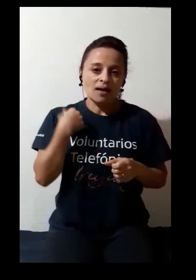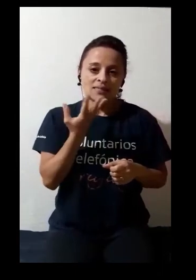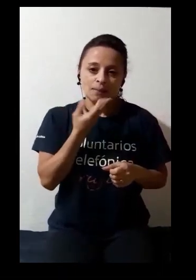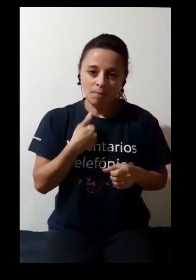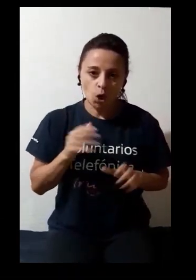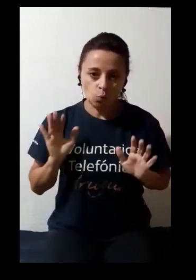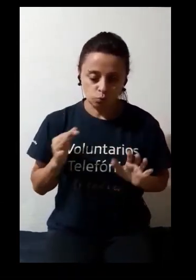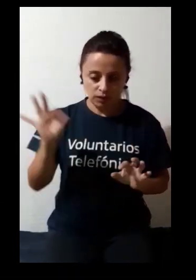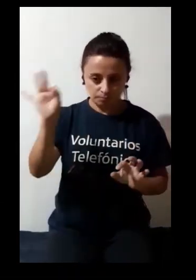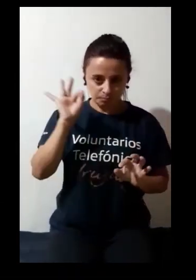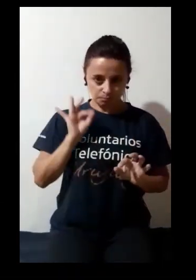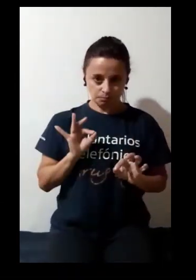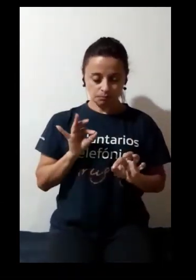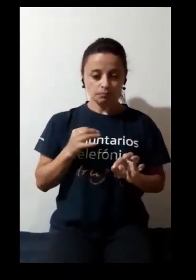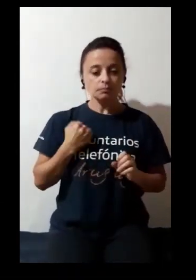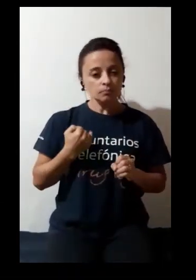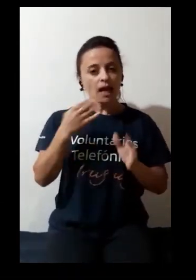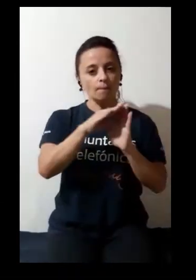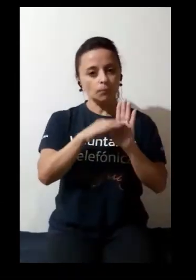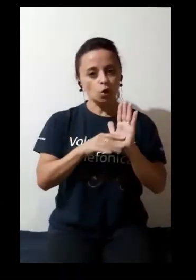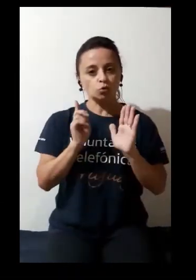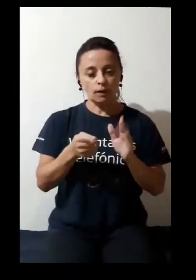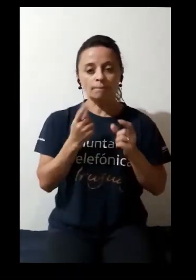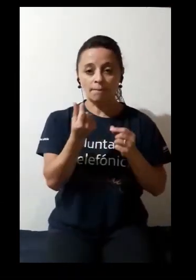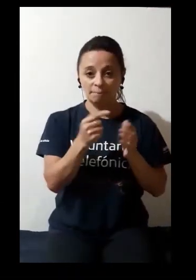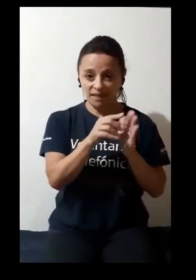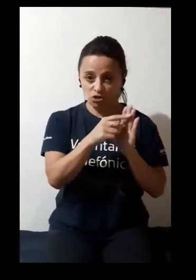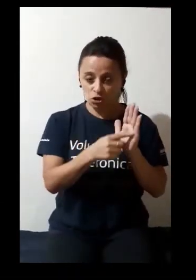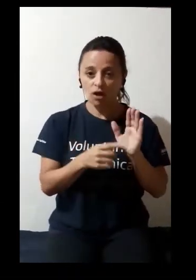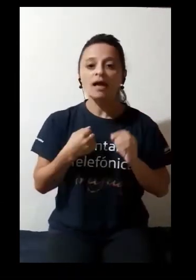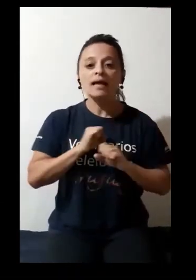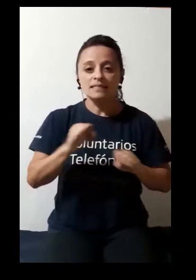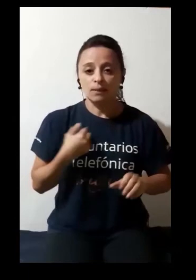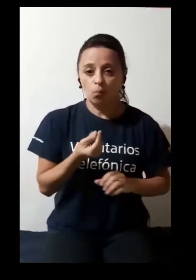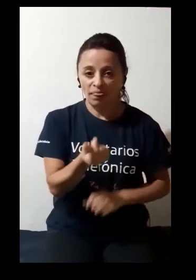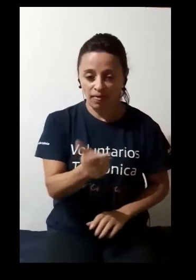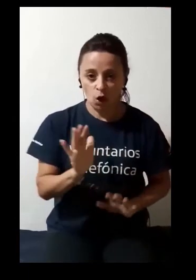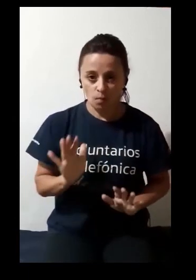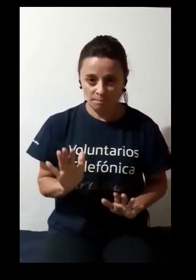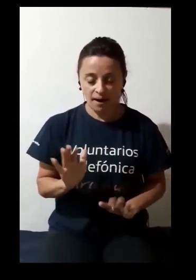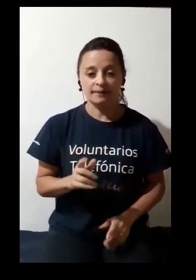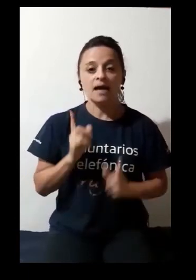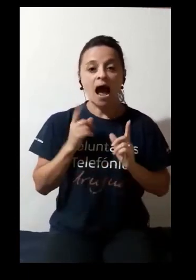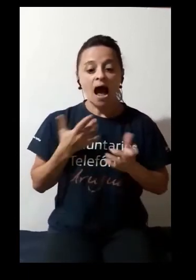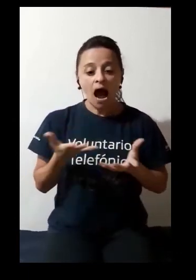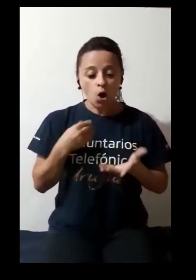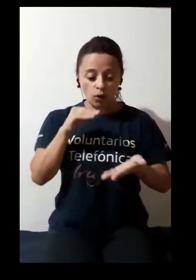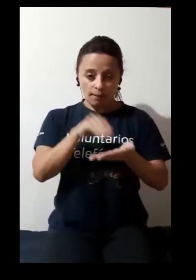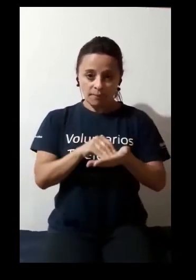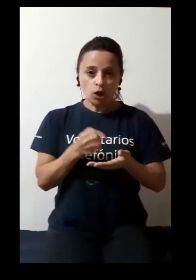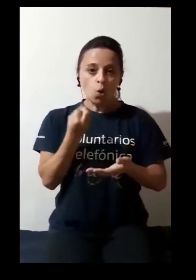productos y los precios disponibles. Ahora marco cuántas unidades del producto quiero